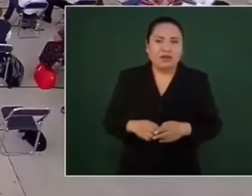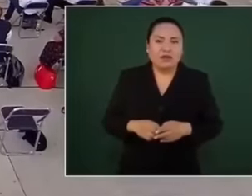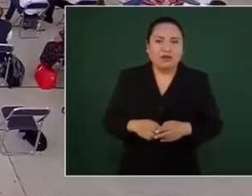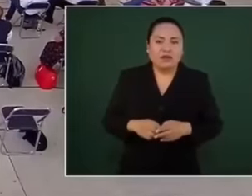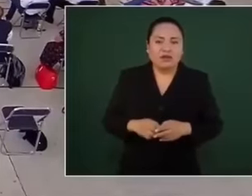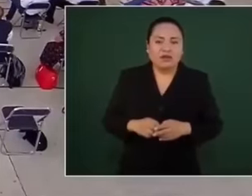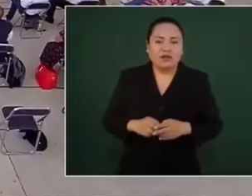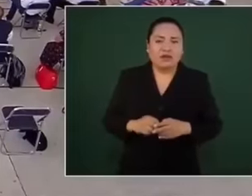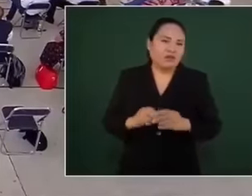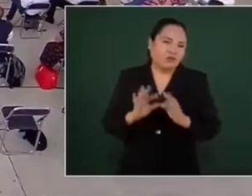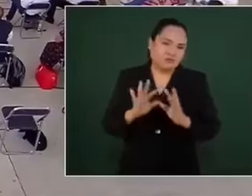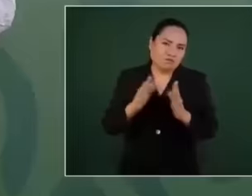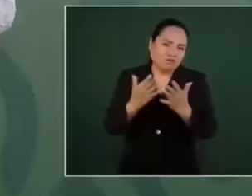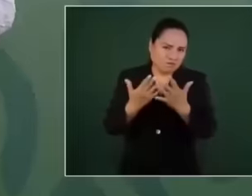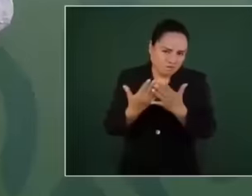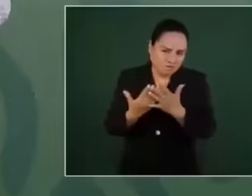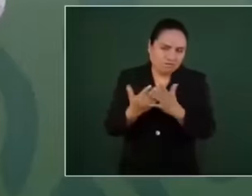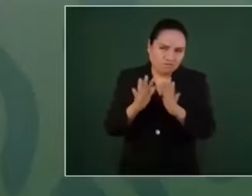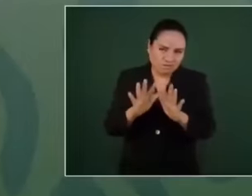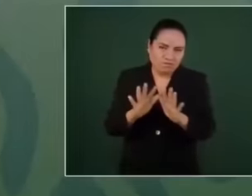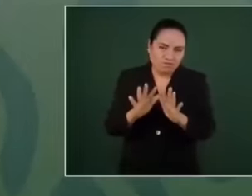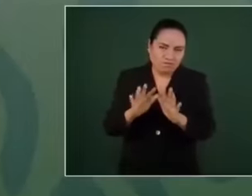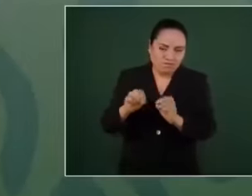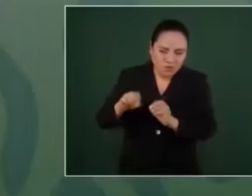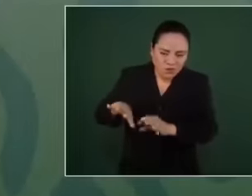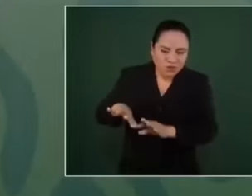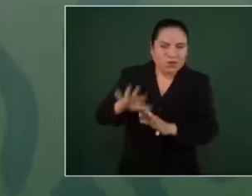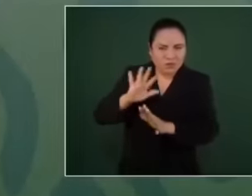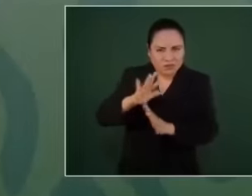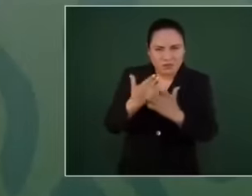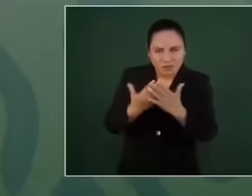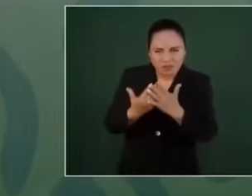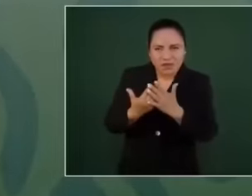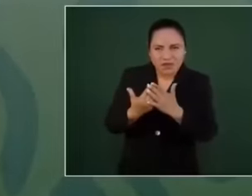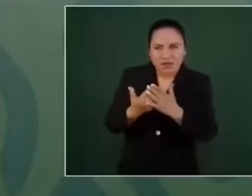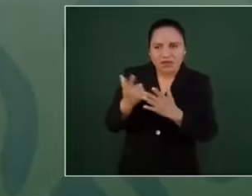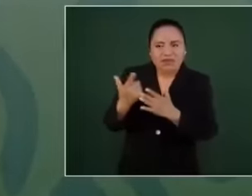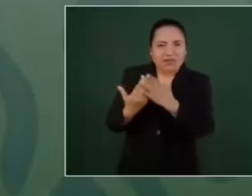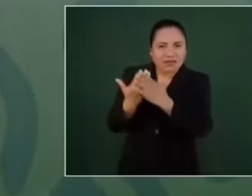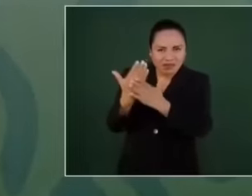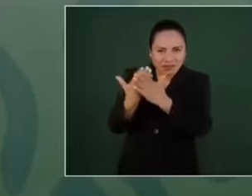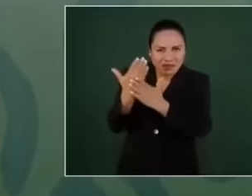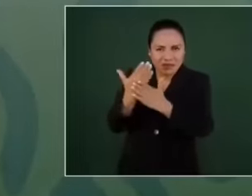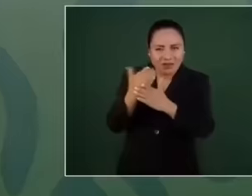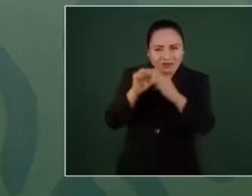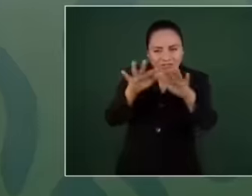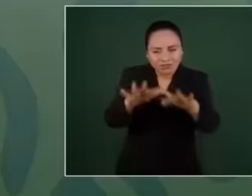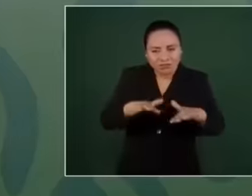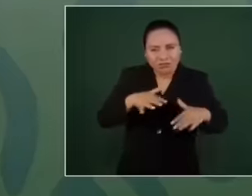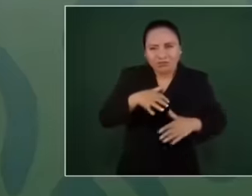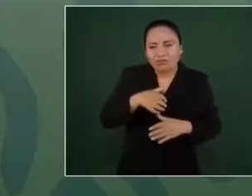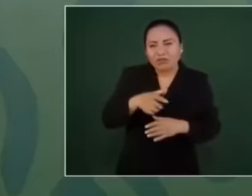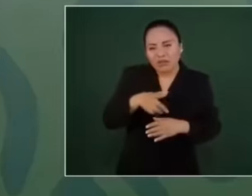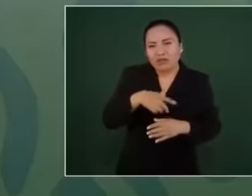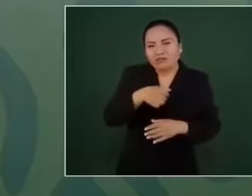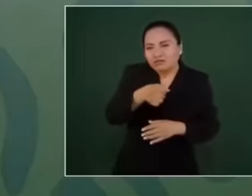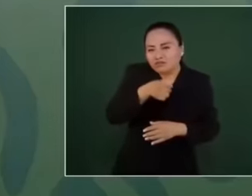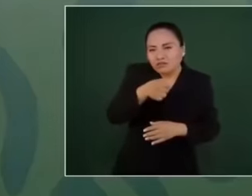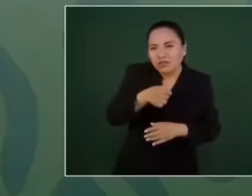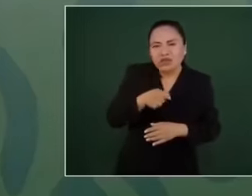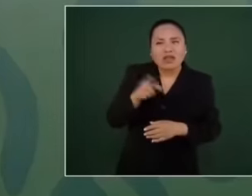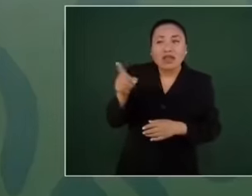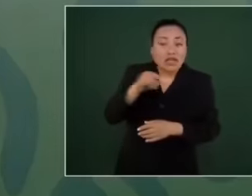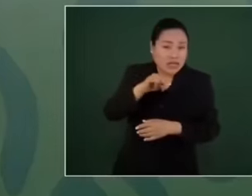que merece un aumento de salario. Digo, que le paguen por lo que hace y que se